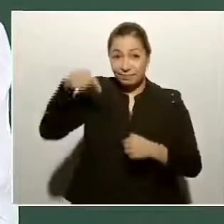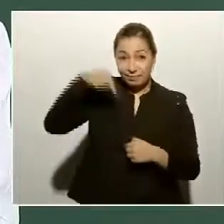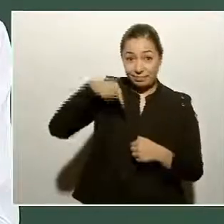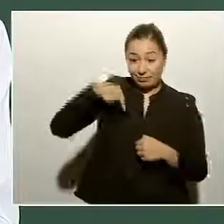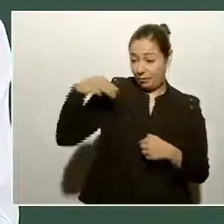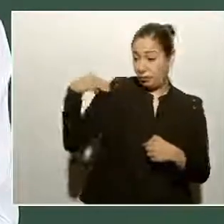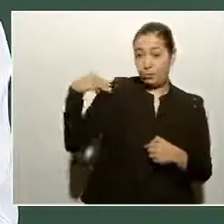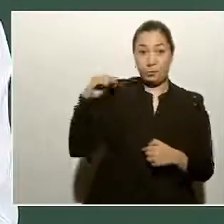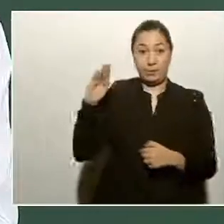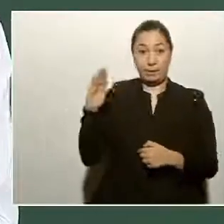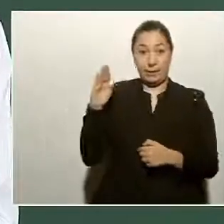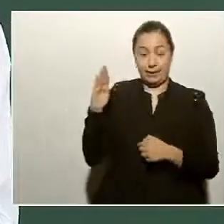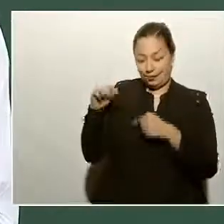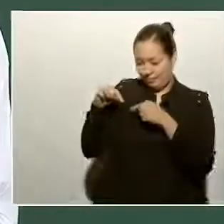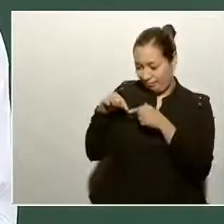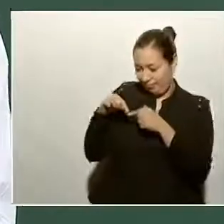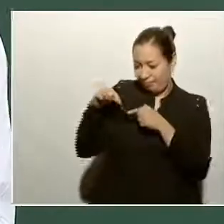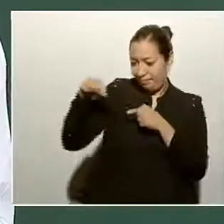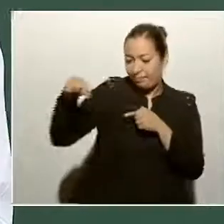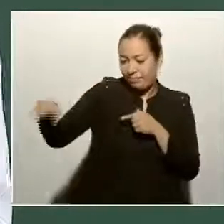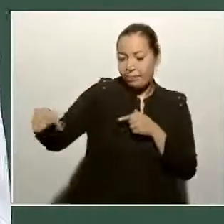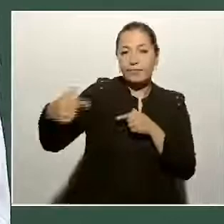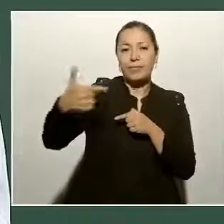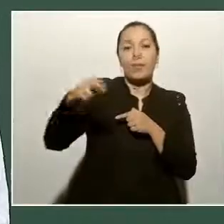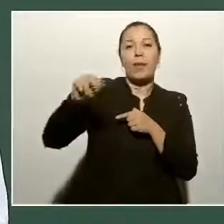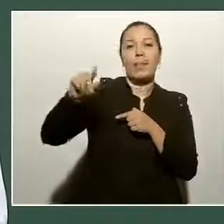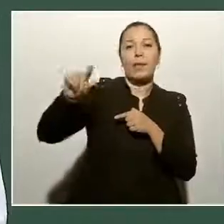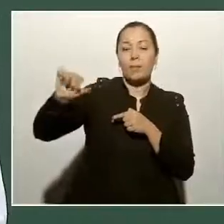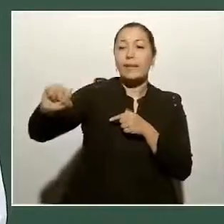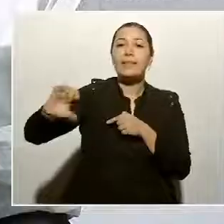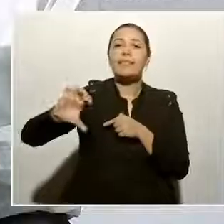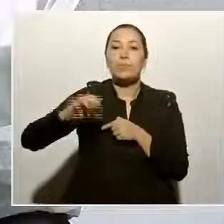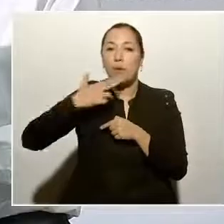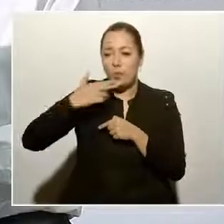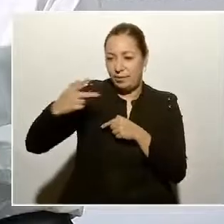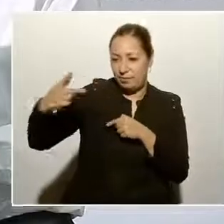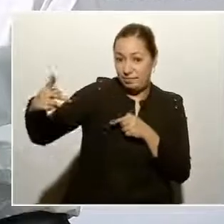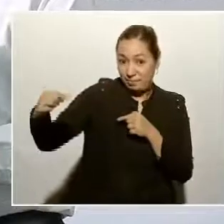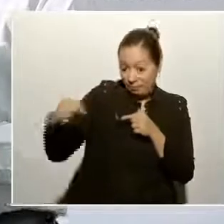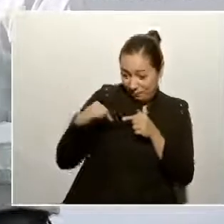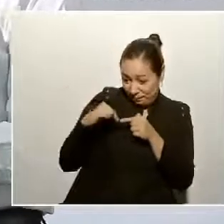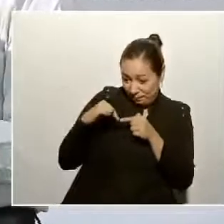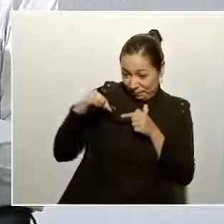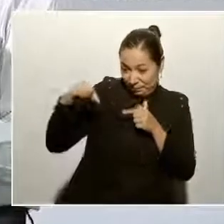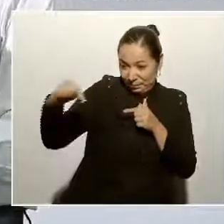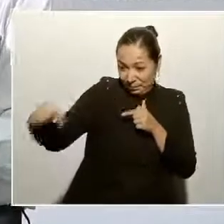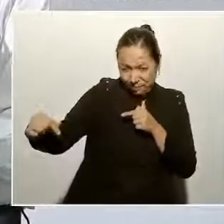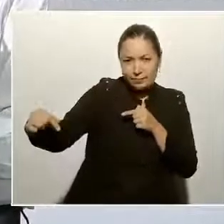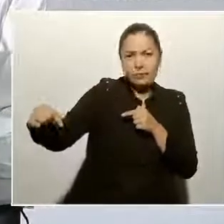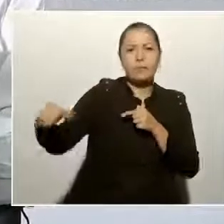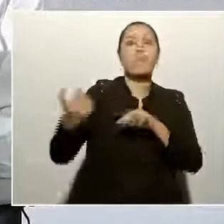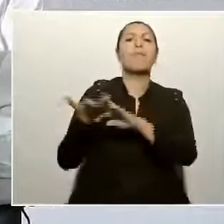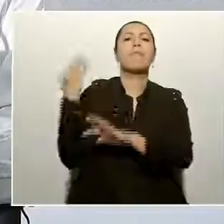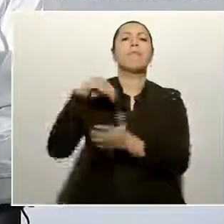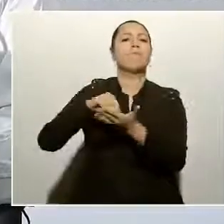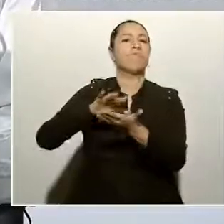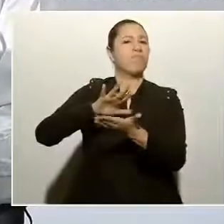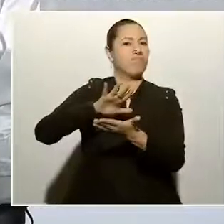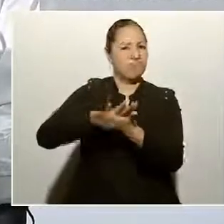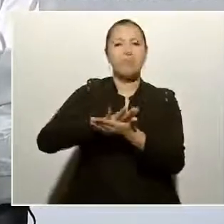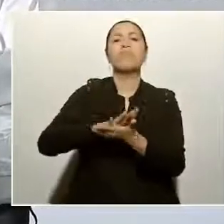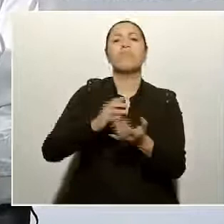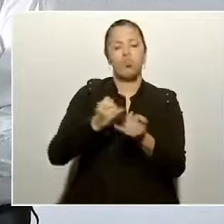a Guadalupe y Calvo, Chihuahua. Es el compromiso que